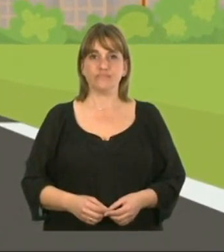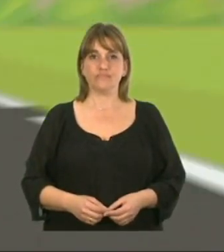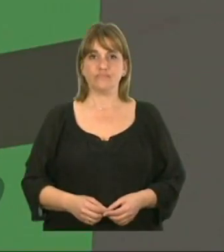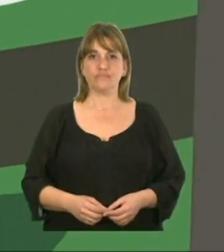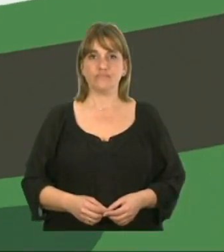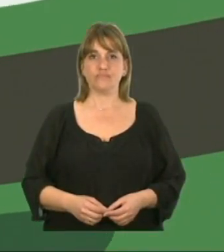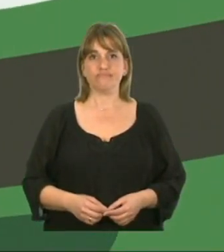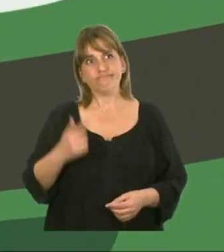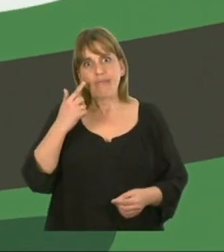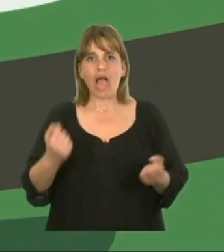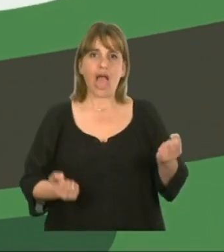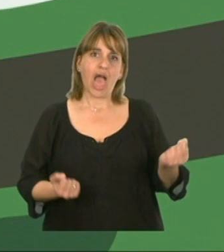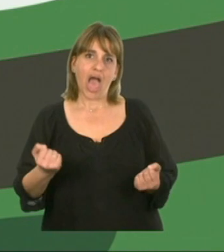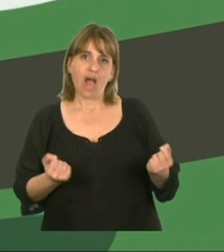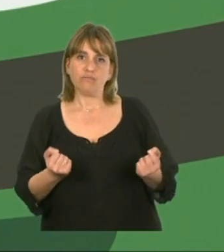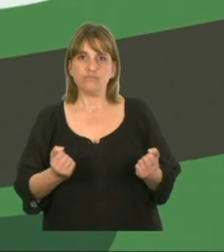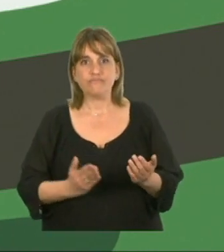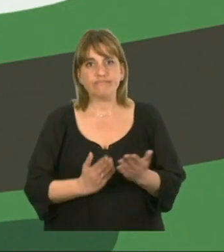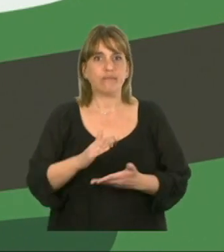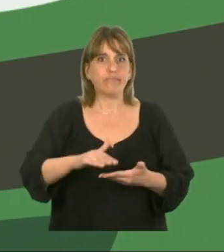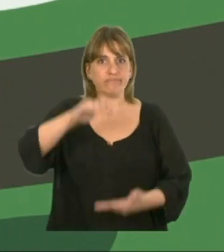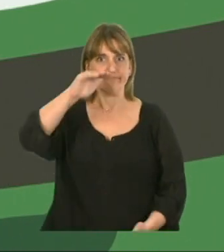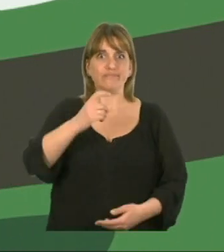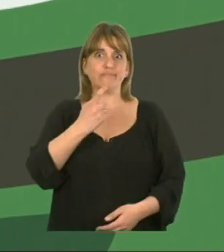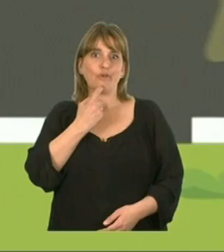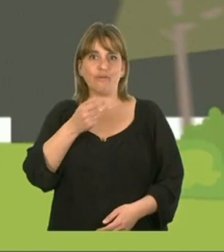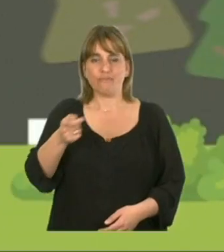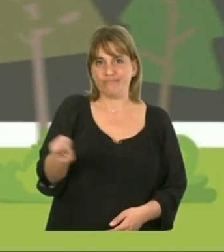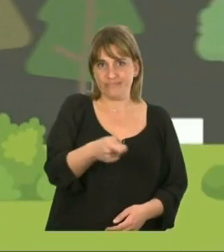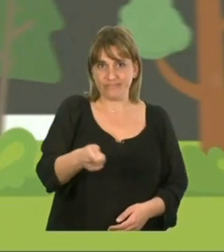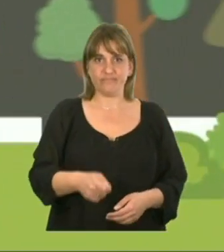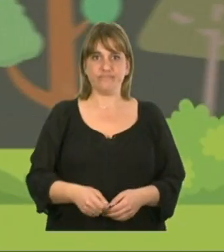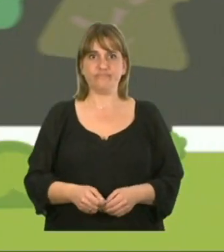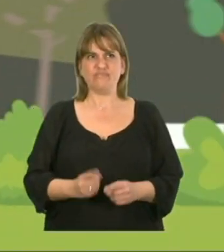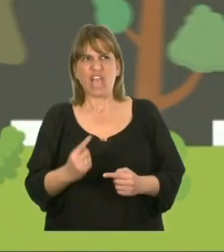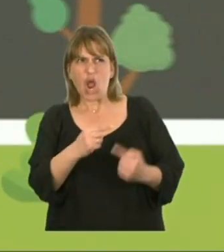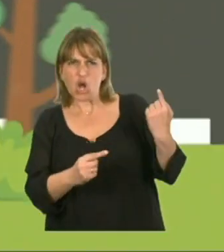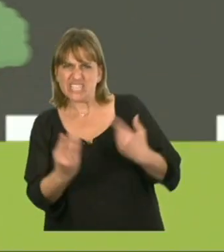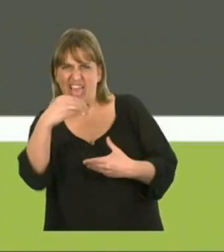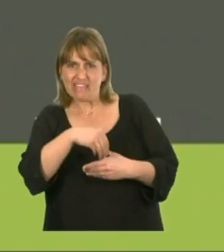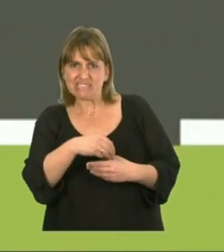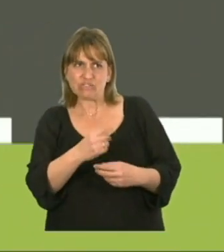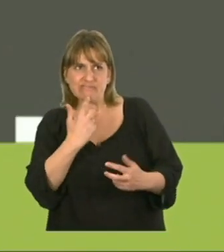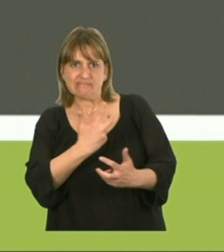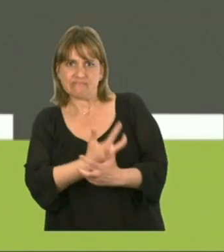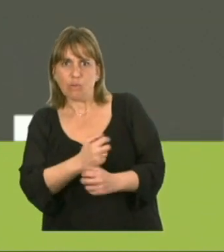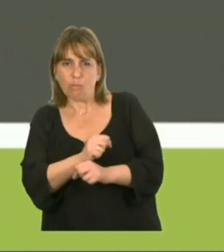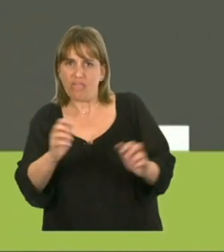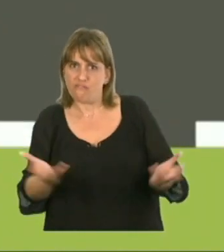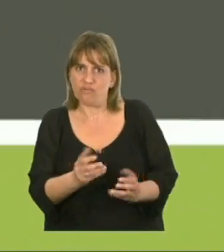Cuando circules en vehículos, lleva un extintor a polvo químico. Evita transportar recipientes con productos inflamables.